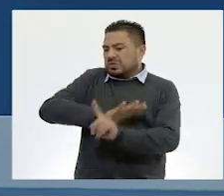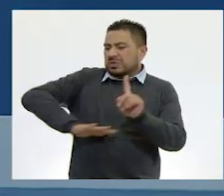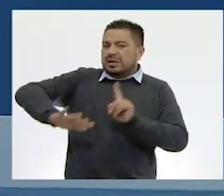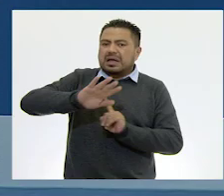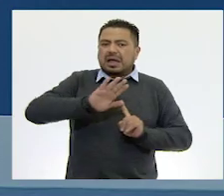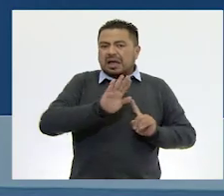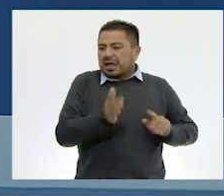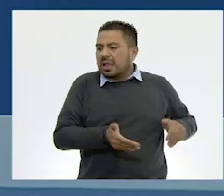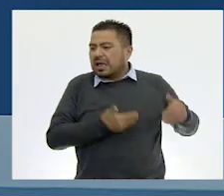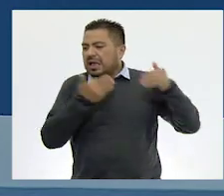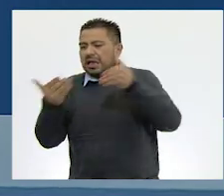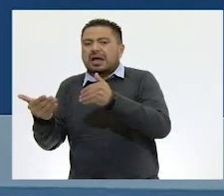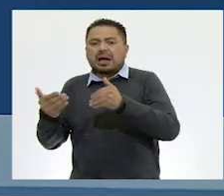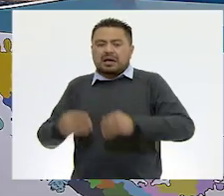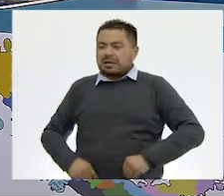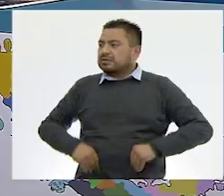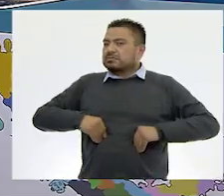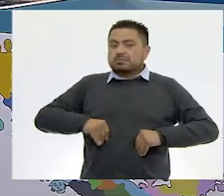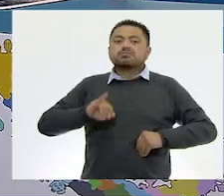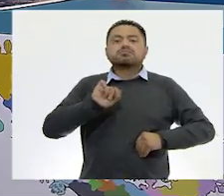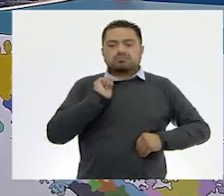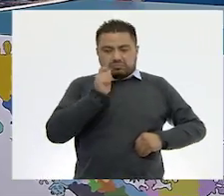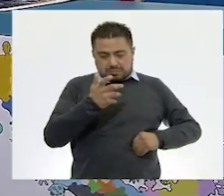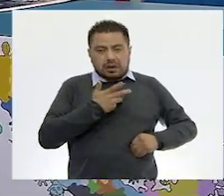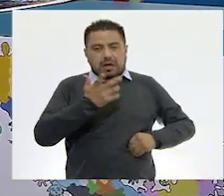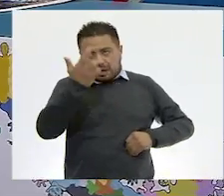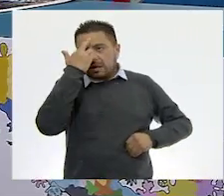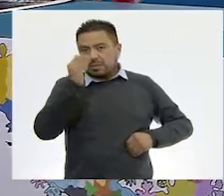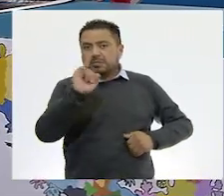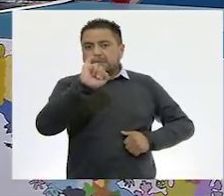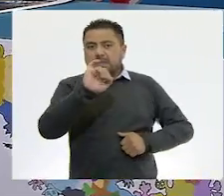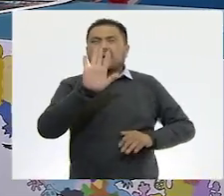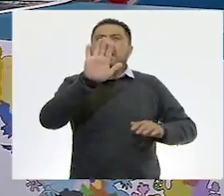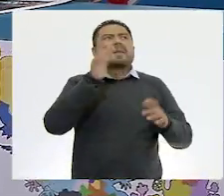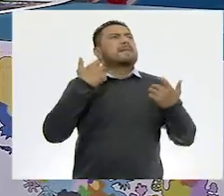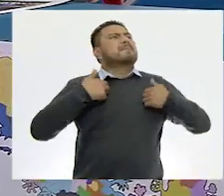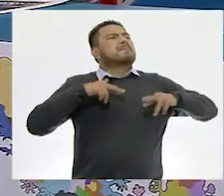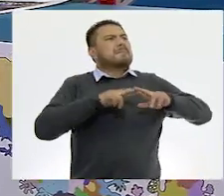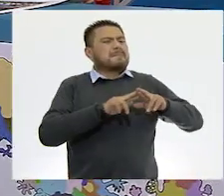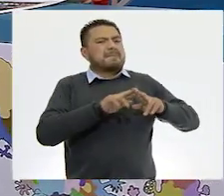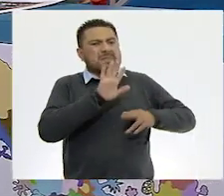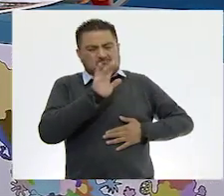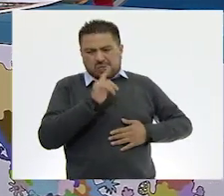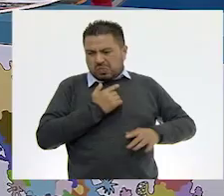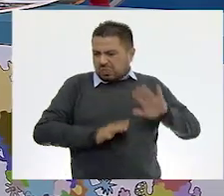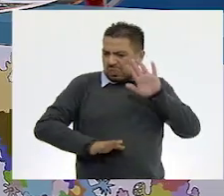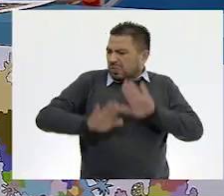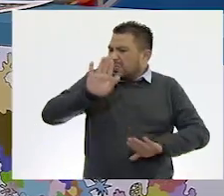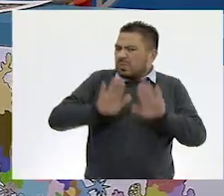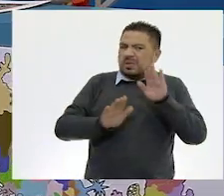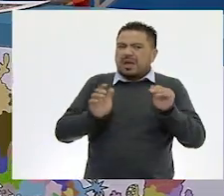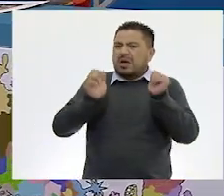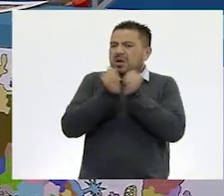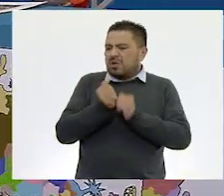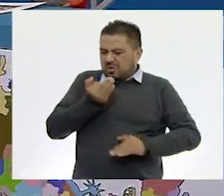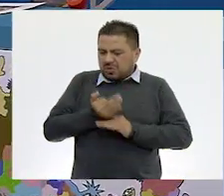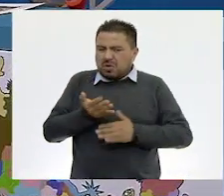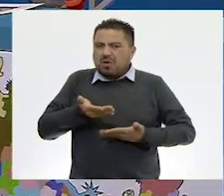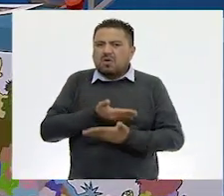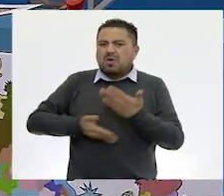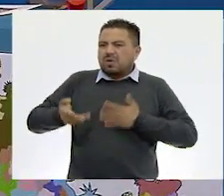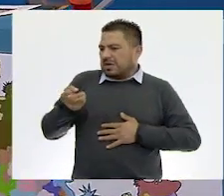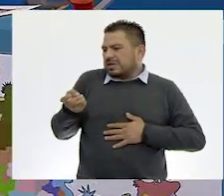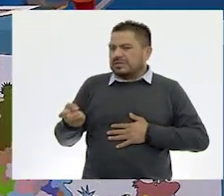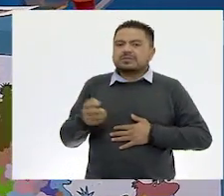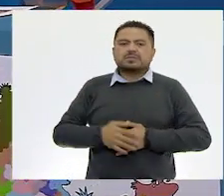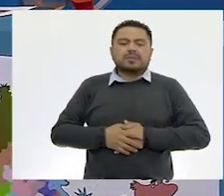llegan a vivir. Tienes mucha razón, Ton. Maestra, me surgió una duda con esto que nos compartió